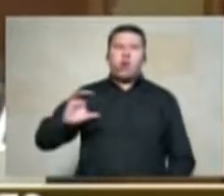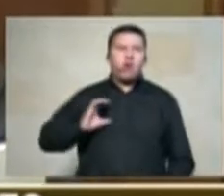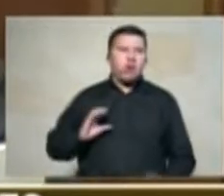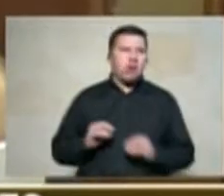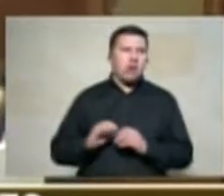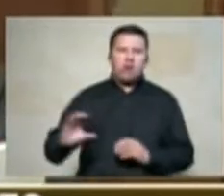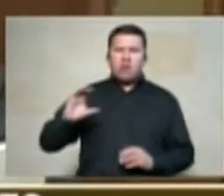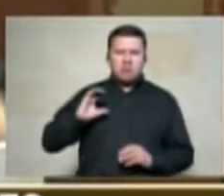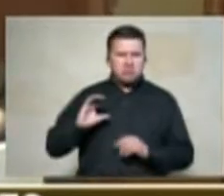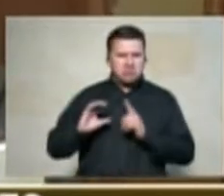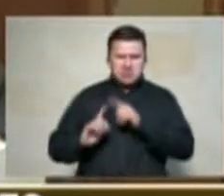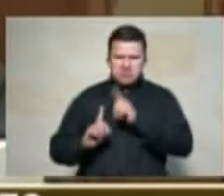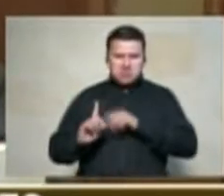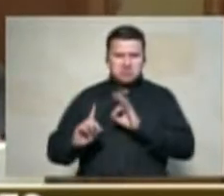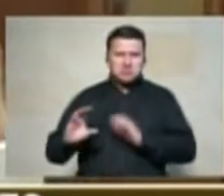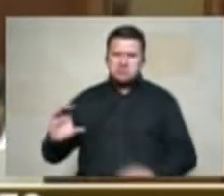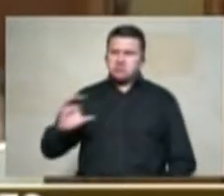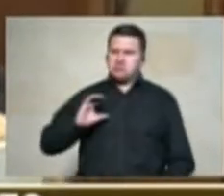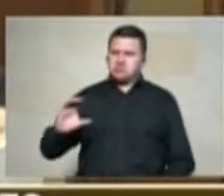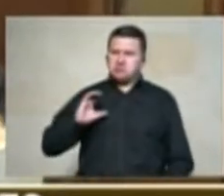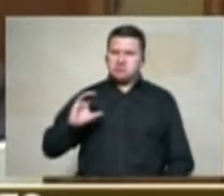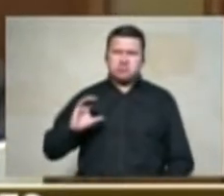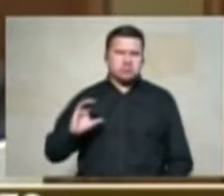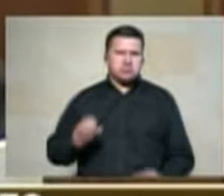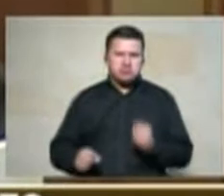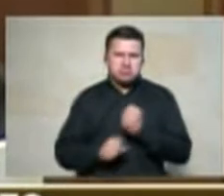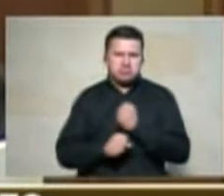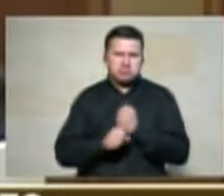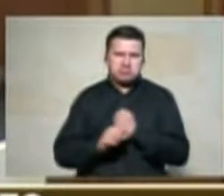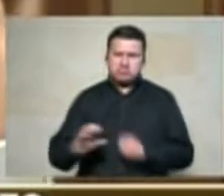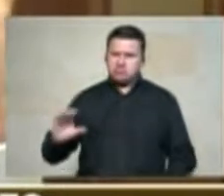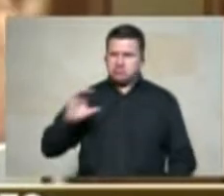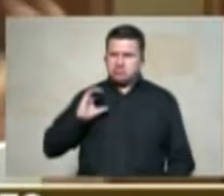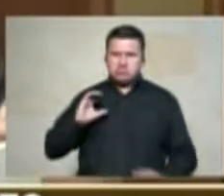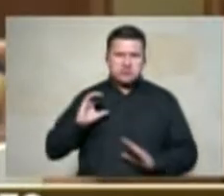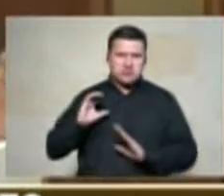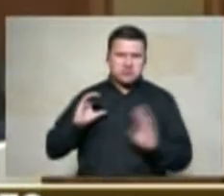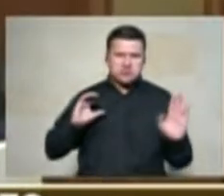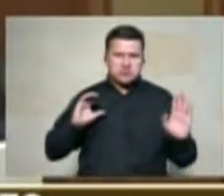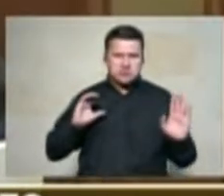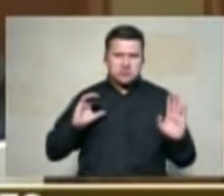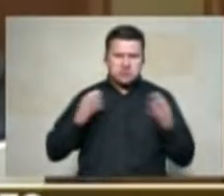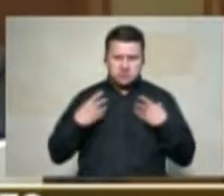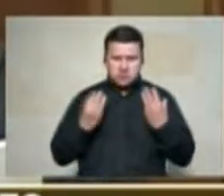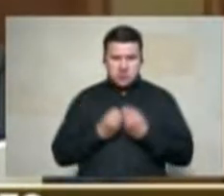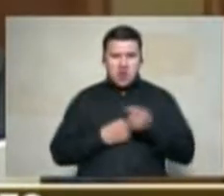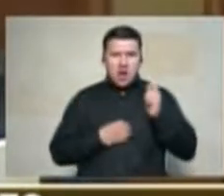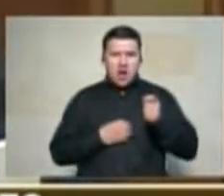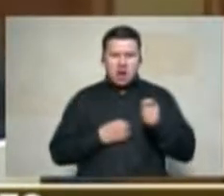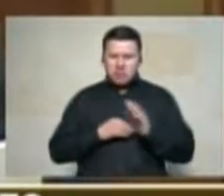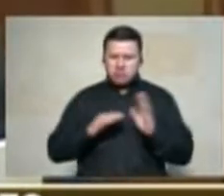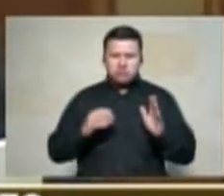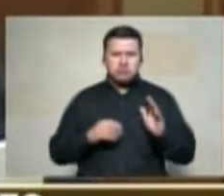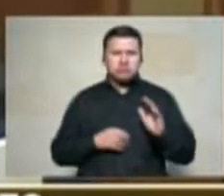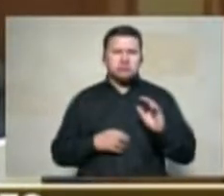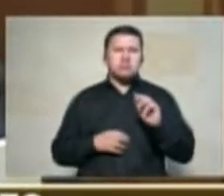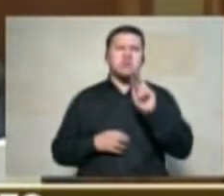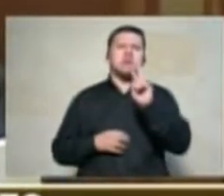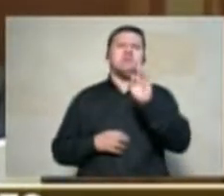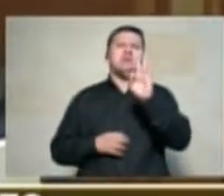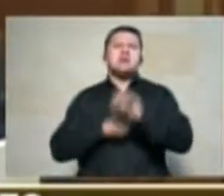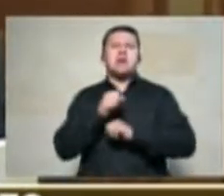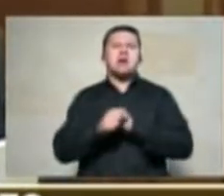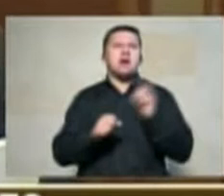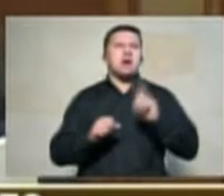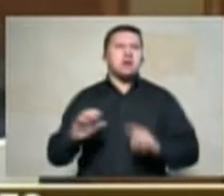como trabajador cuando salí del colectivo de abogados con la cesantía de los 23 años como trabajador